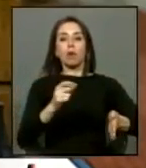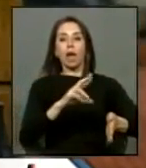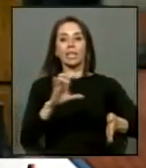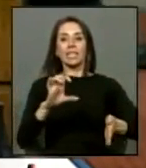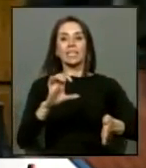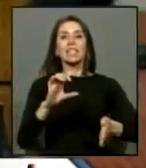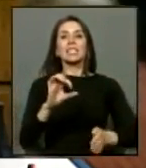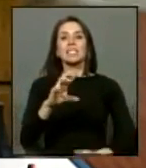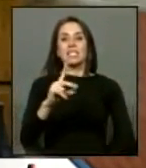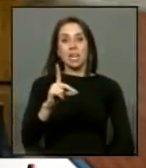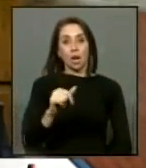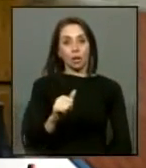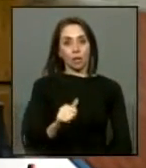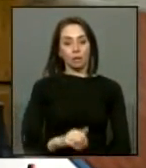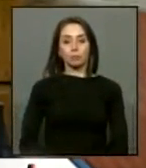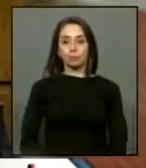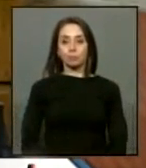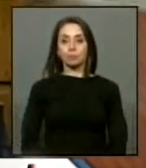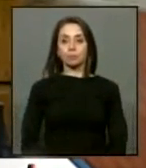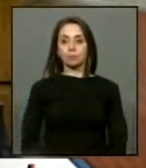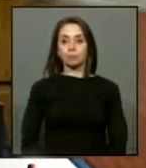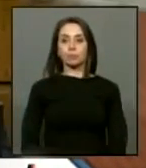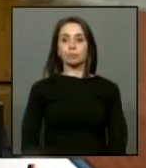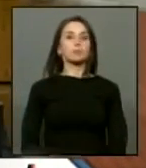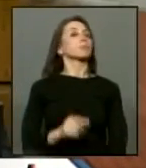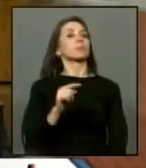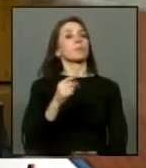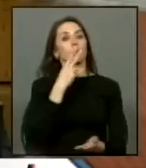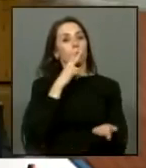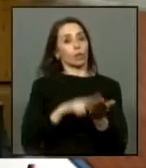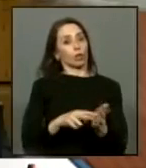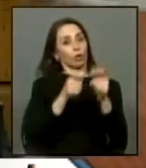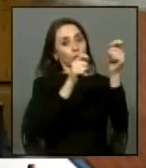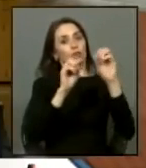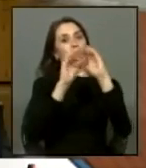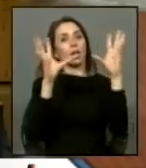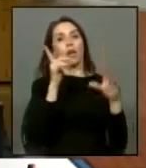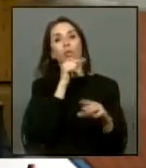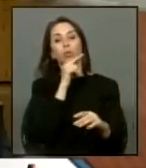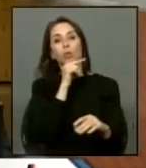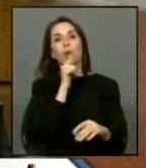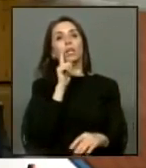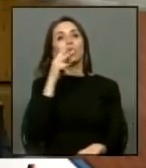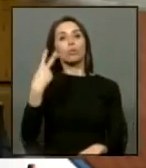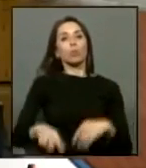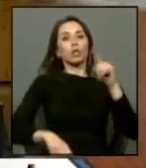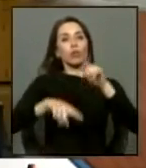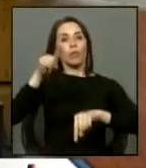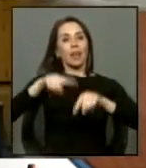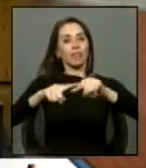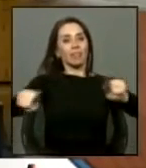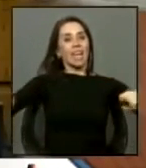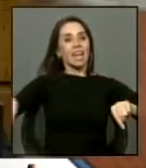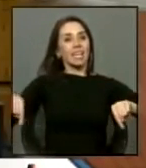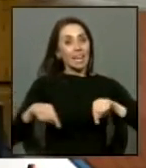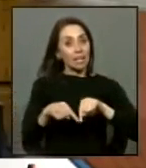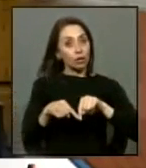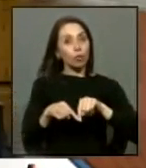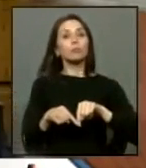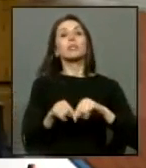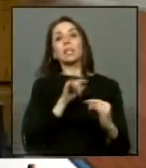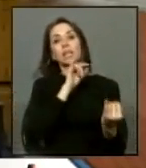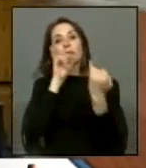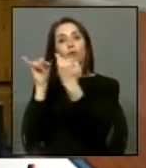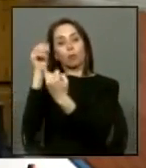Producto de lo anterior oficio, se logró aclarar dudas respecto a la propiedad de terrenos en cuestión. También se le informó a